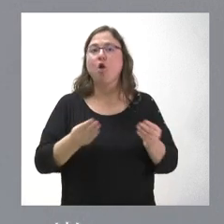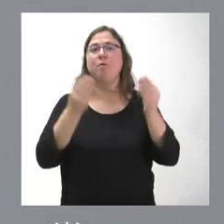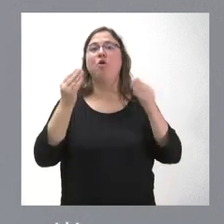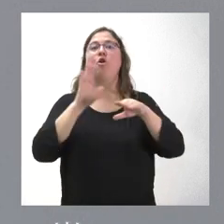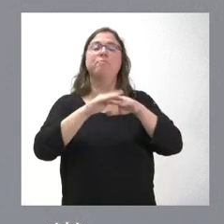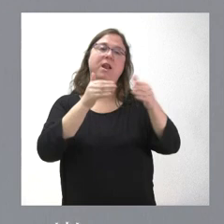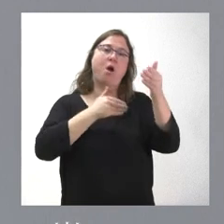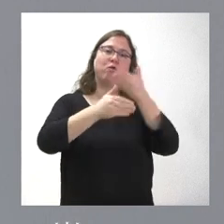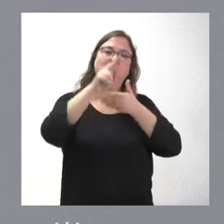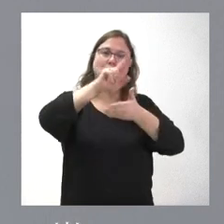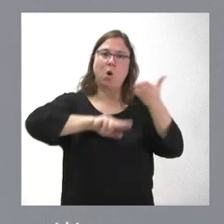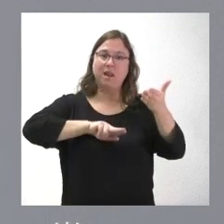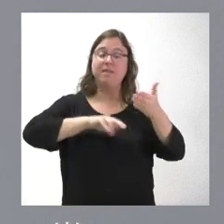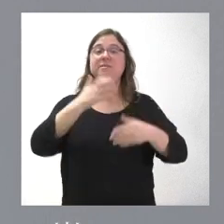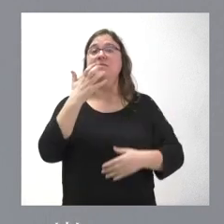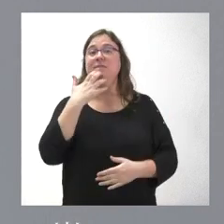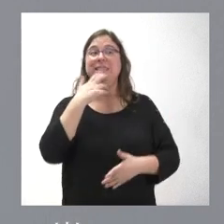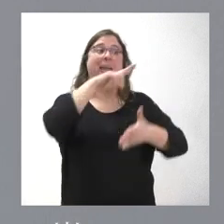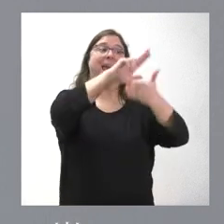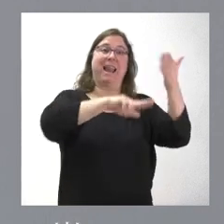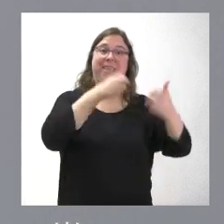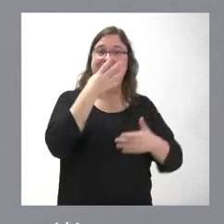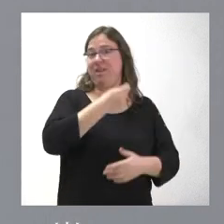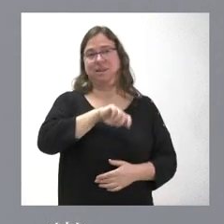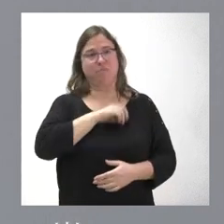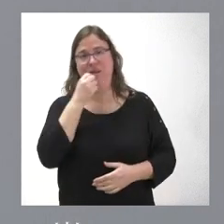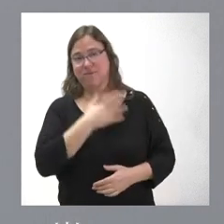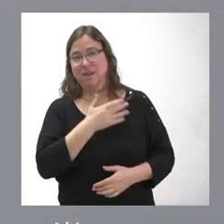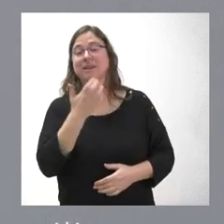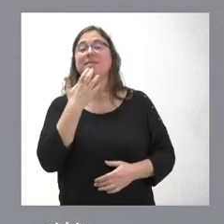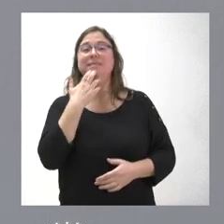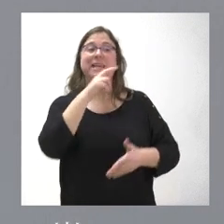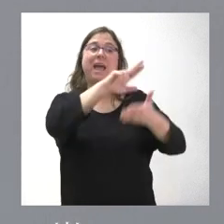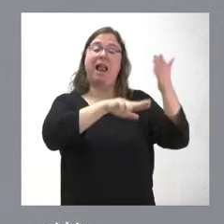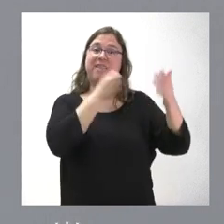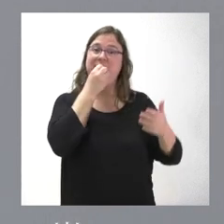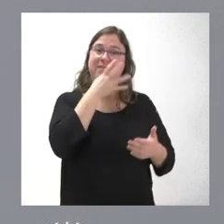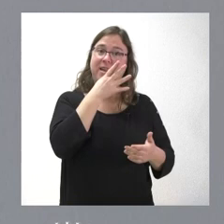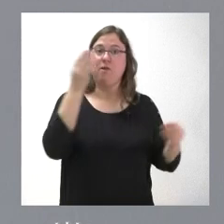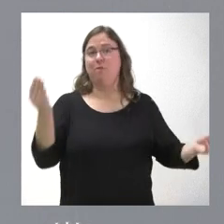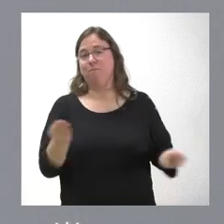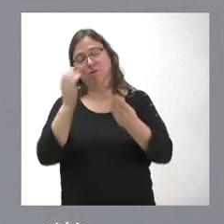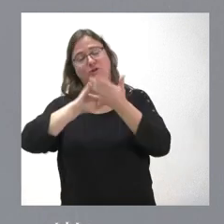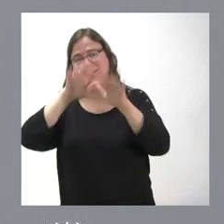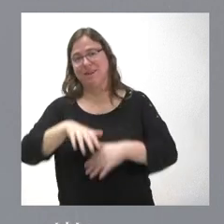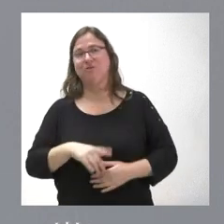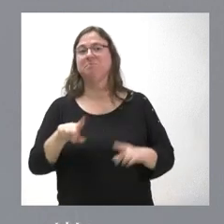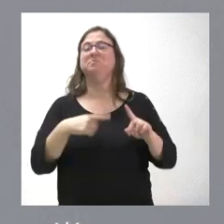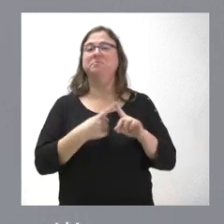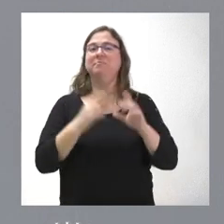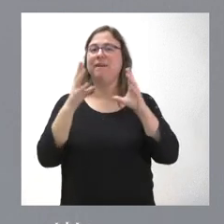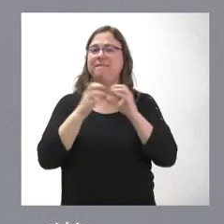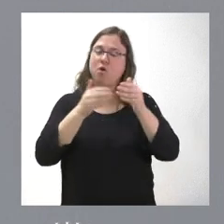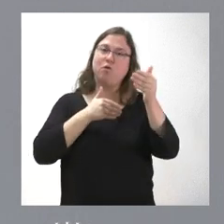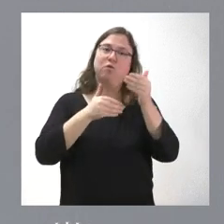el futuro de Galicia. Si le va bien a Galicia, le va bien a España. Si le va bien a Galicia, le irá mejor a Castilla y León. por tanto, deseamos un